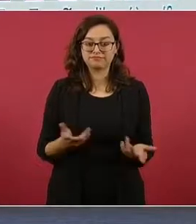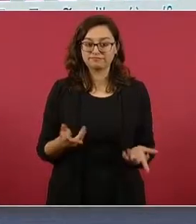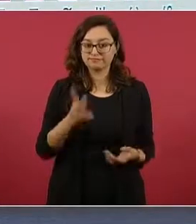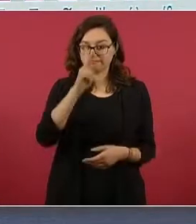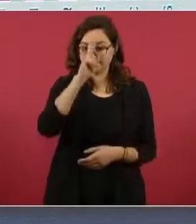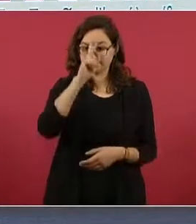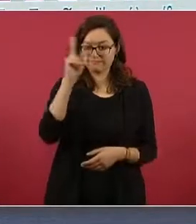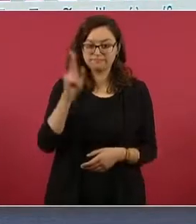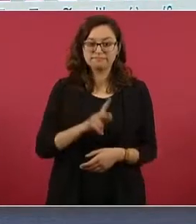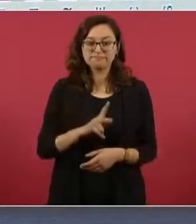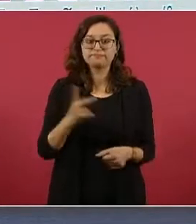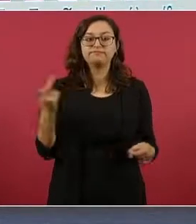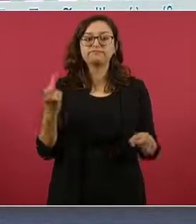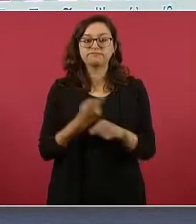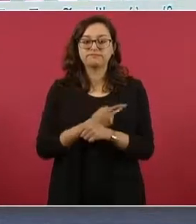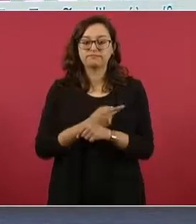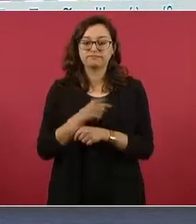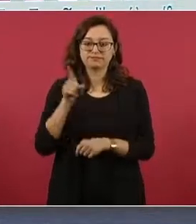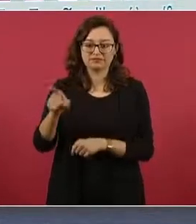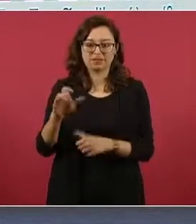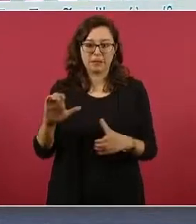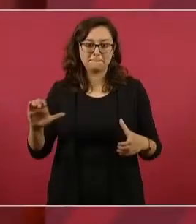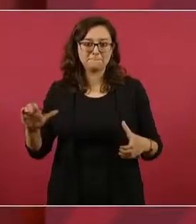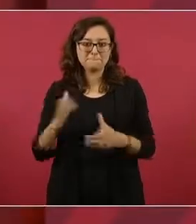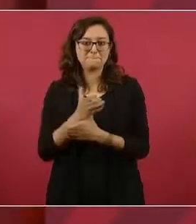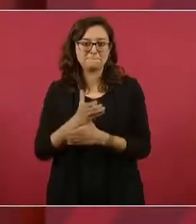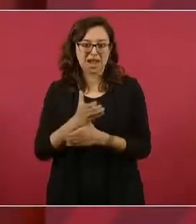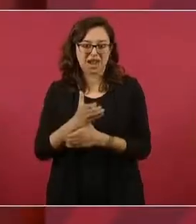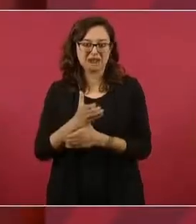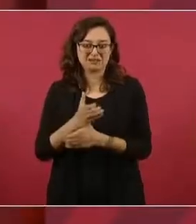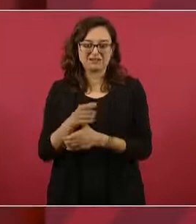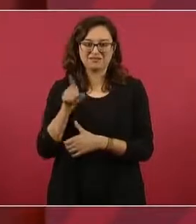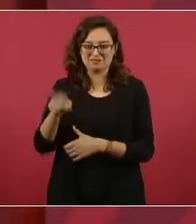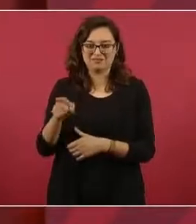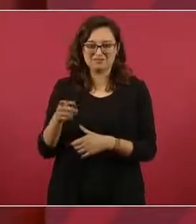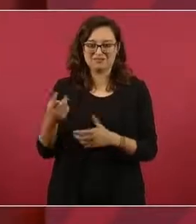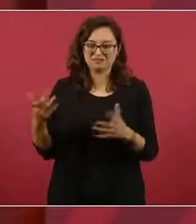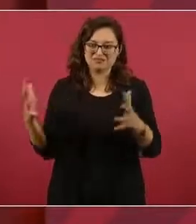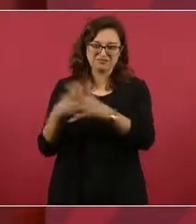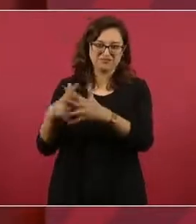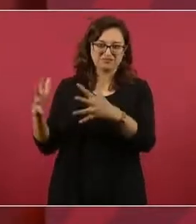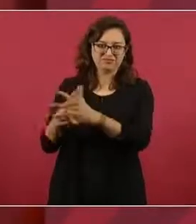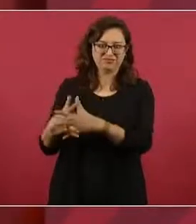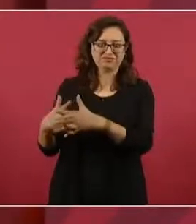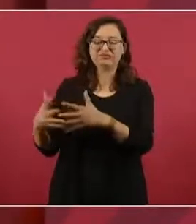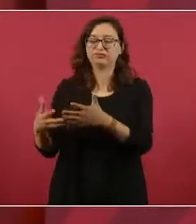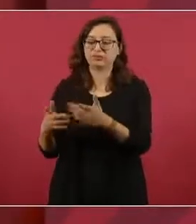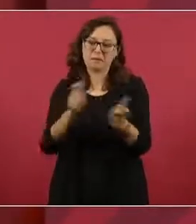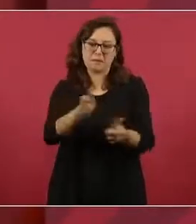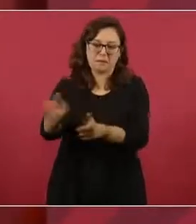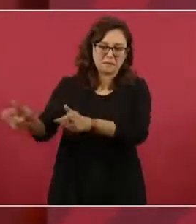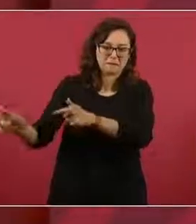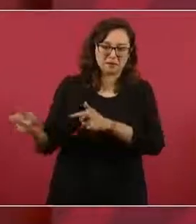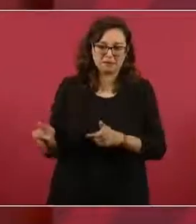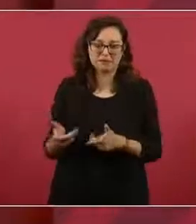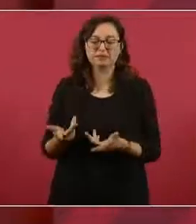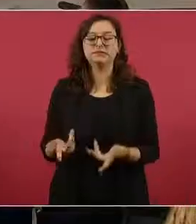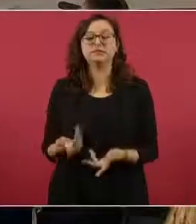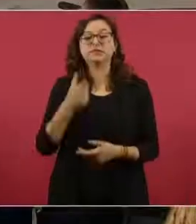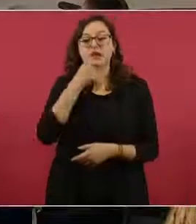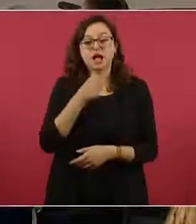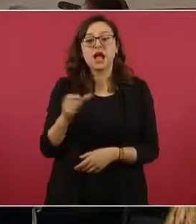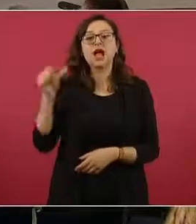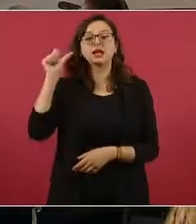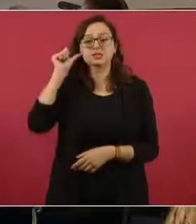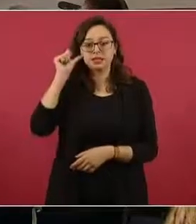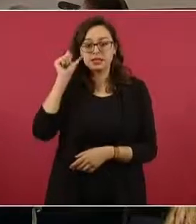masacre en un bar en Celaya, Celaya. Y ayer, que